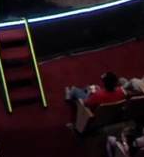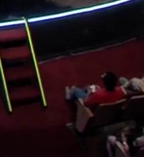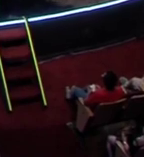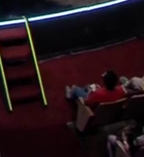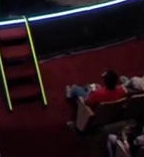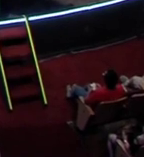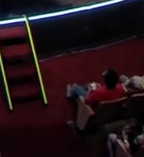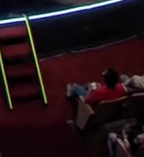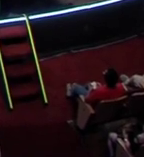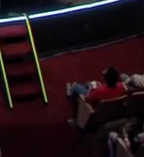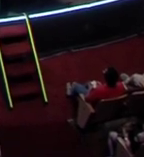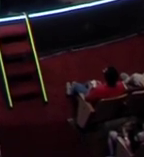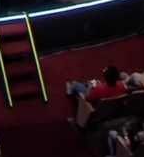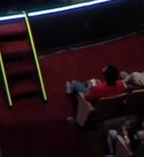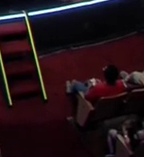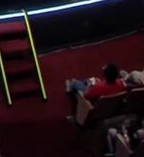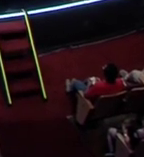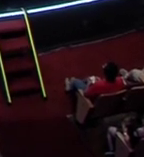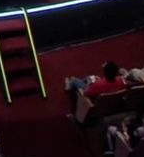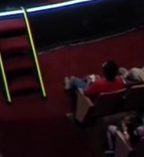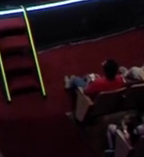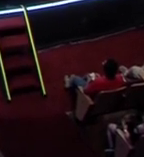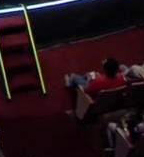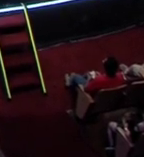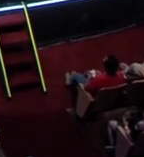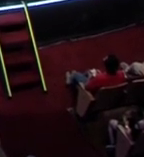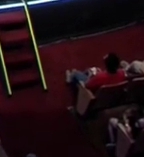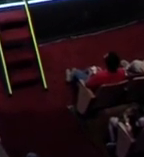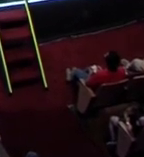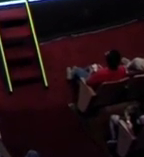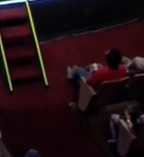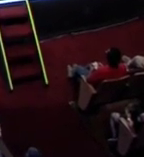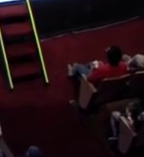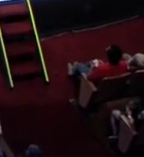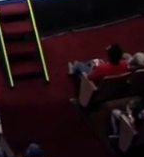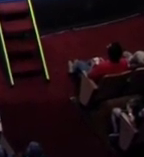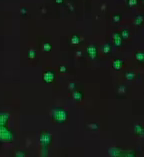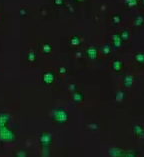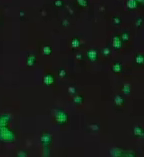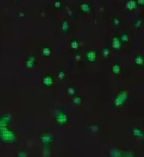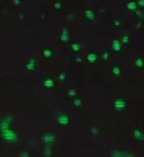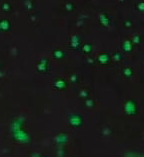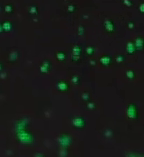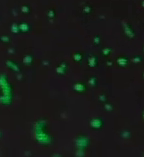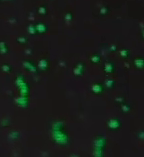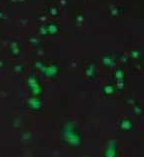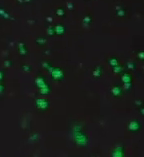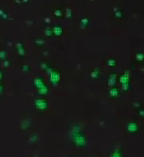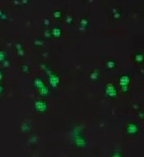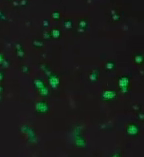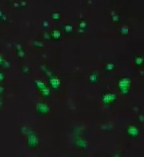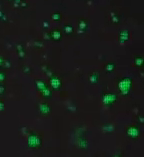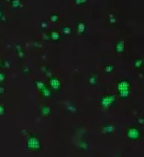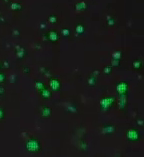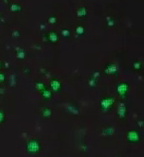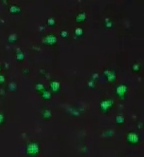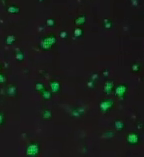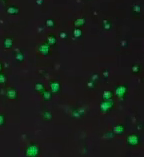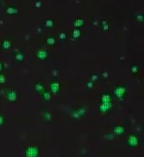sequía que tenemos hace 10 años, o si vivimos en Australia, los más grandes incendios forestales